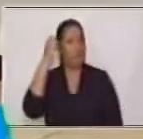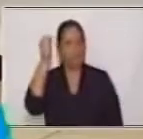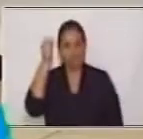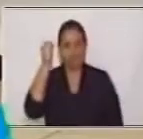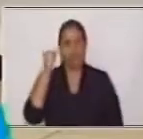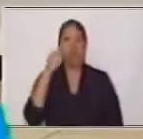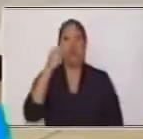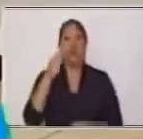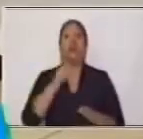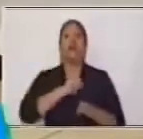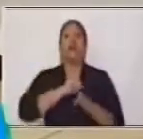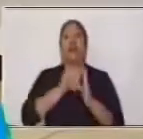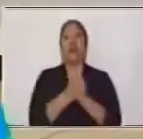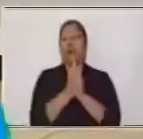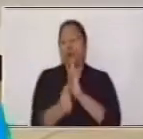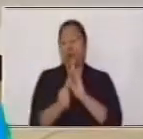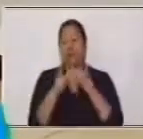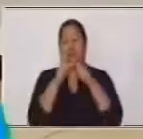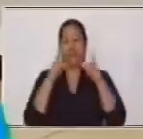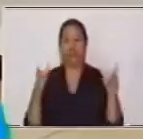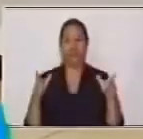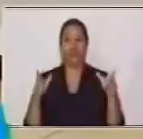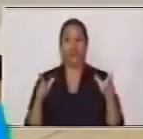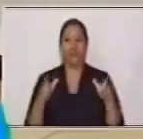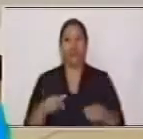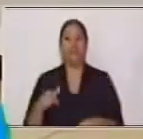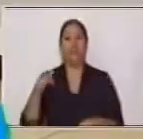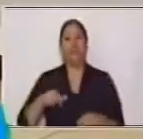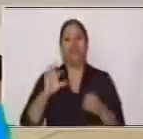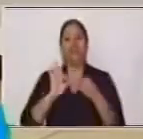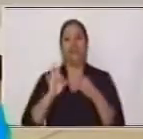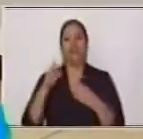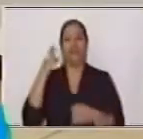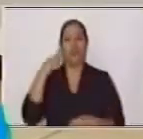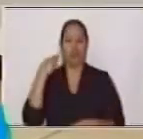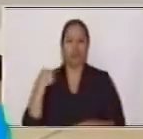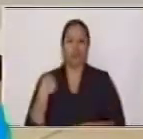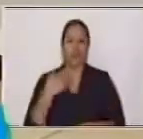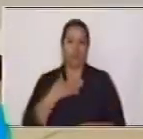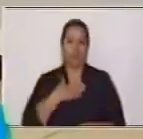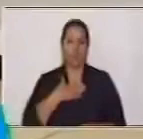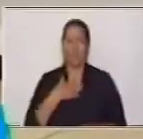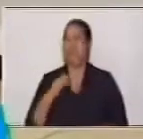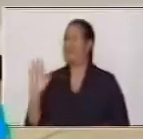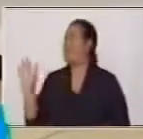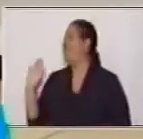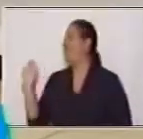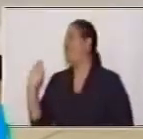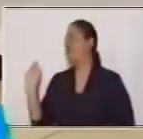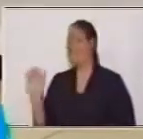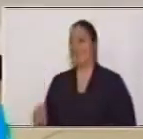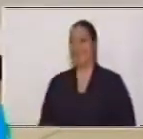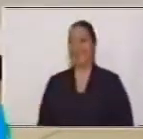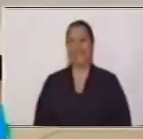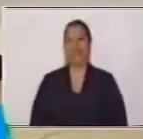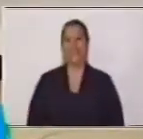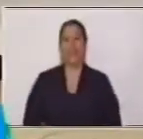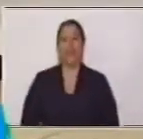y la habilidad lingüística. Hoy en la interpretación de lengua de señas nos acompaña Ruth. Hola Ruth.